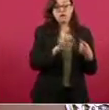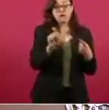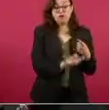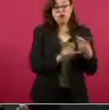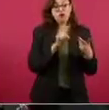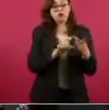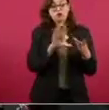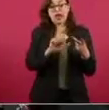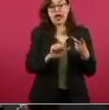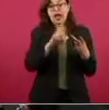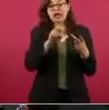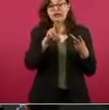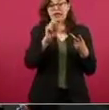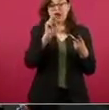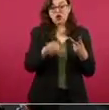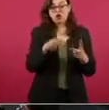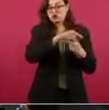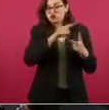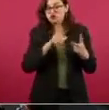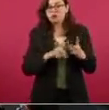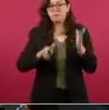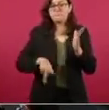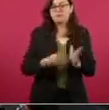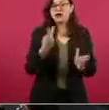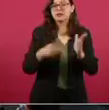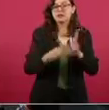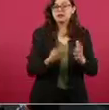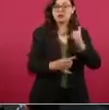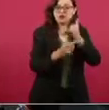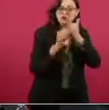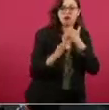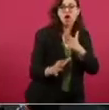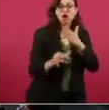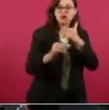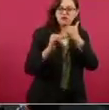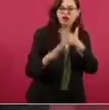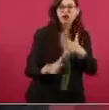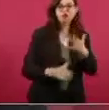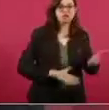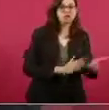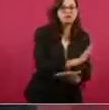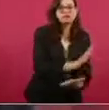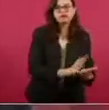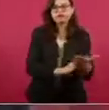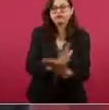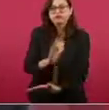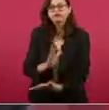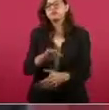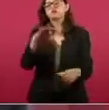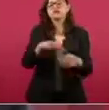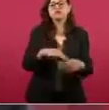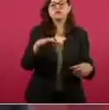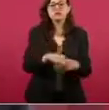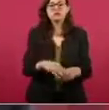los que se sentían dueños de México